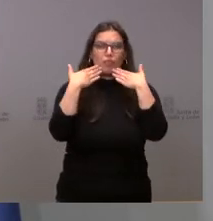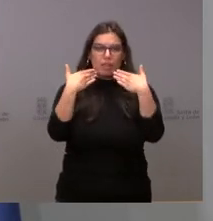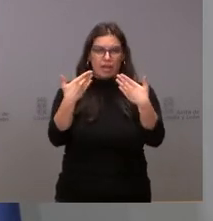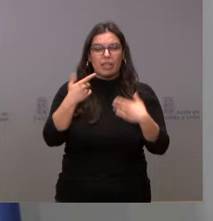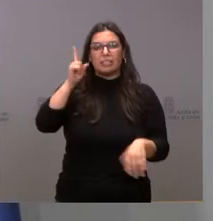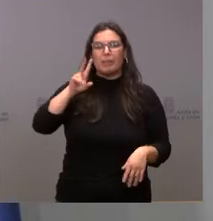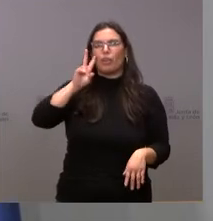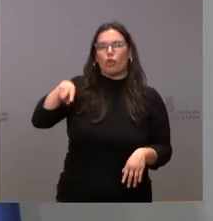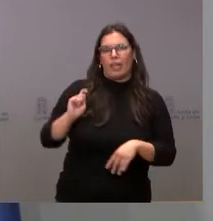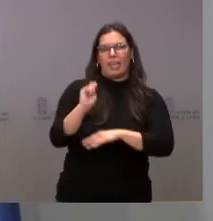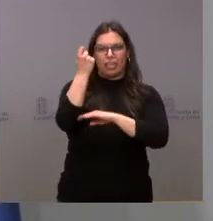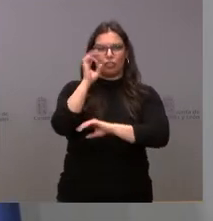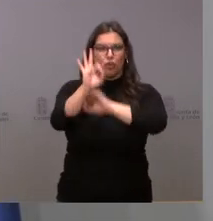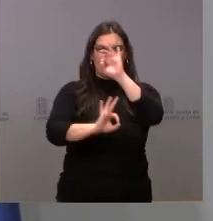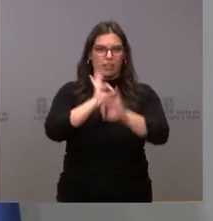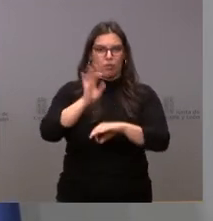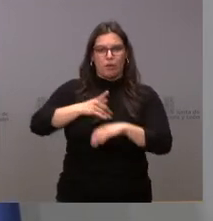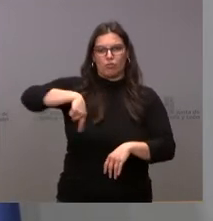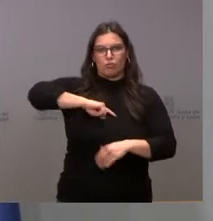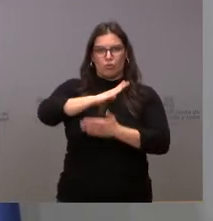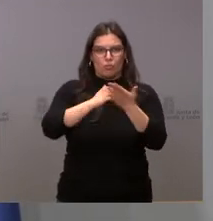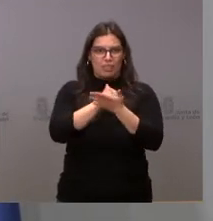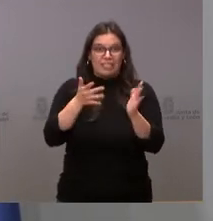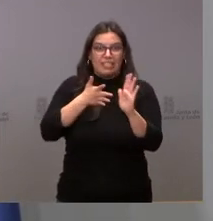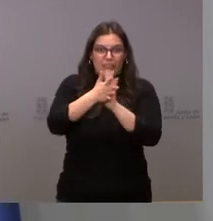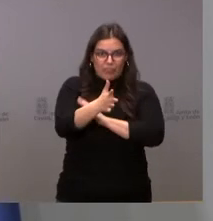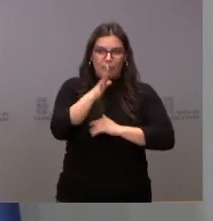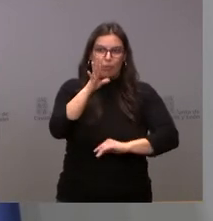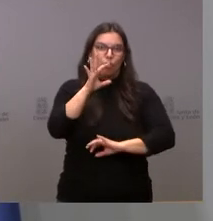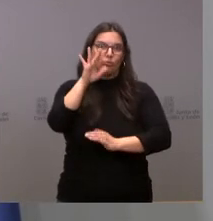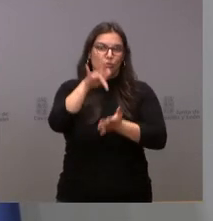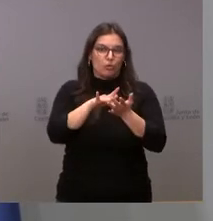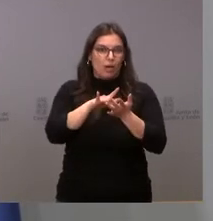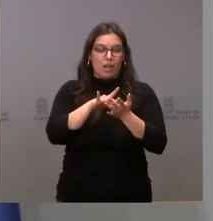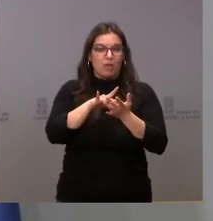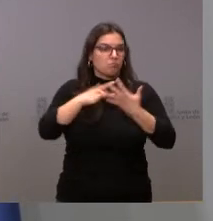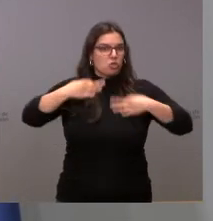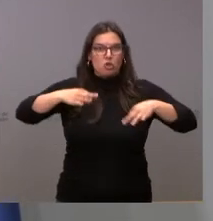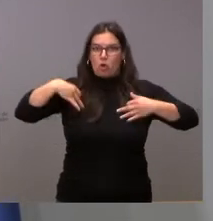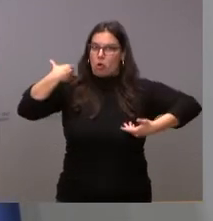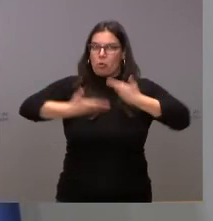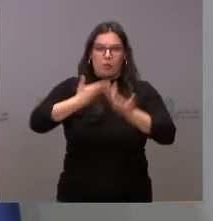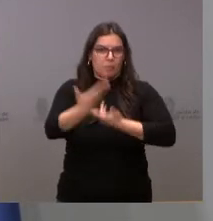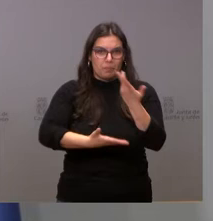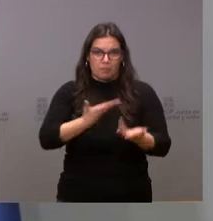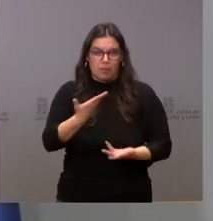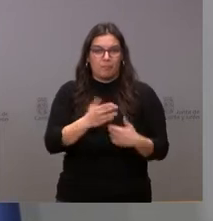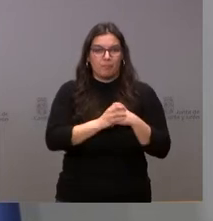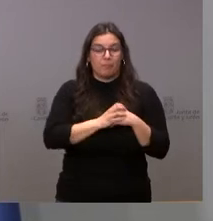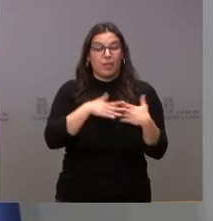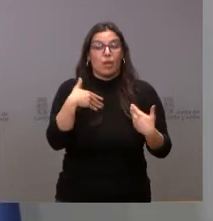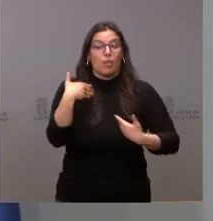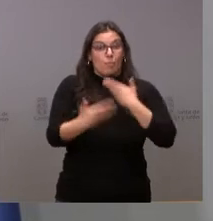hay que reconocer el éxito que para nuestra comunidad autónoma ha supuesto el que se haya celebrado con absoluta normalidad, que el proceso